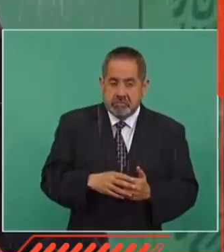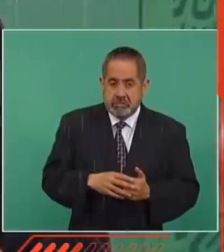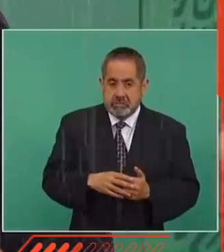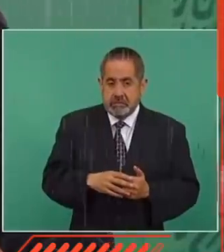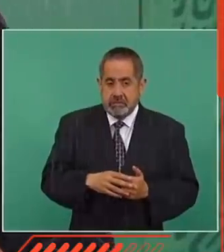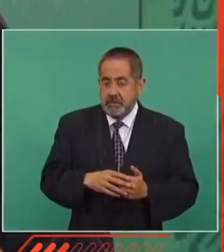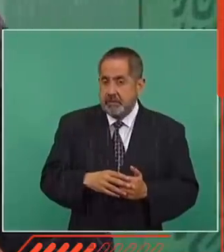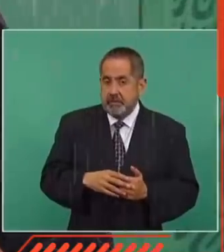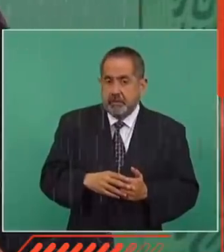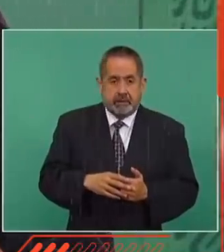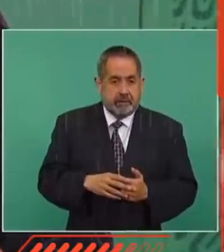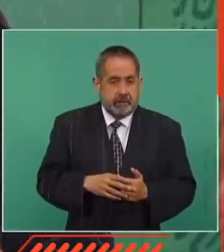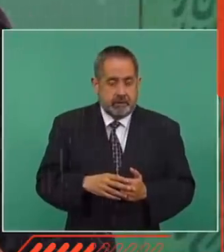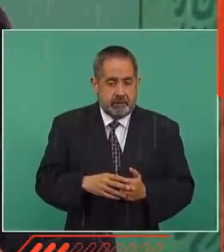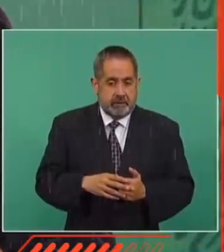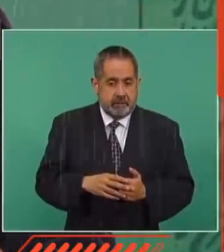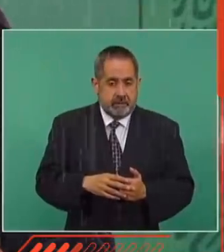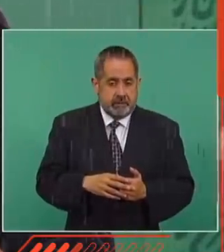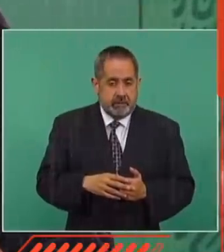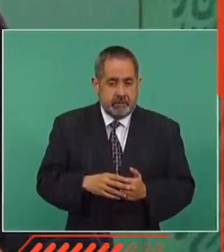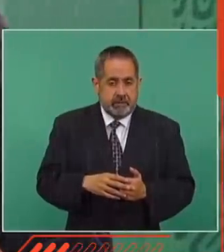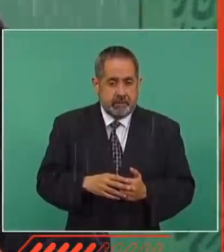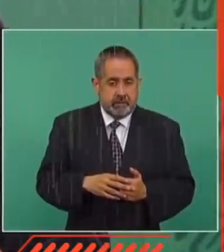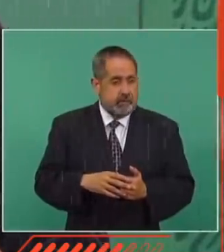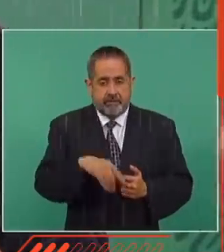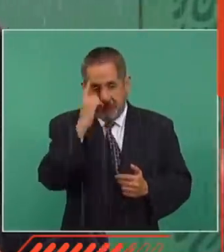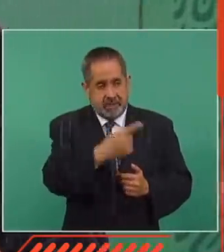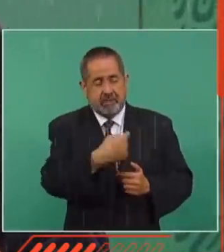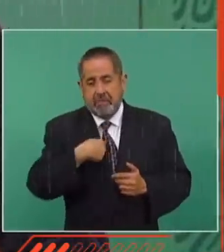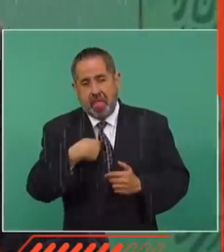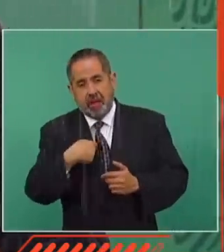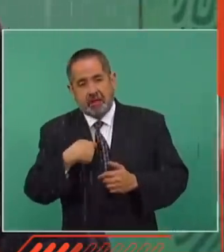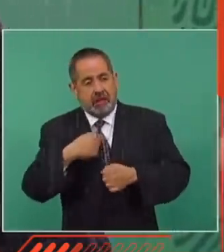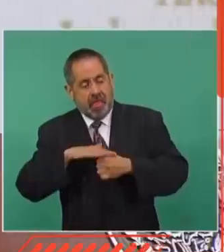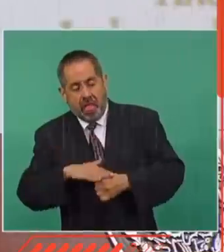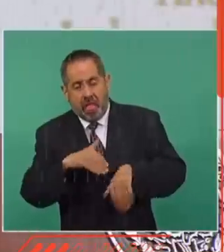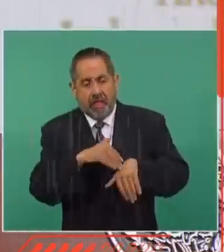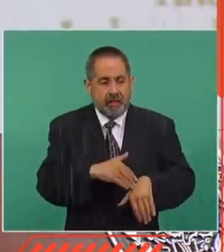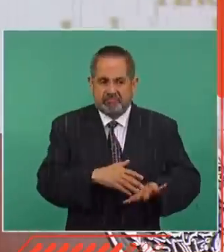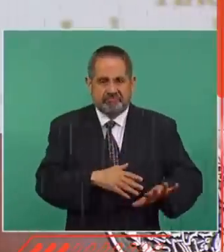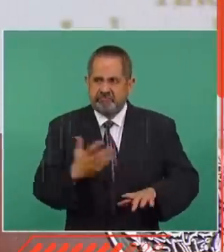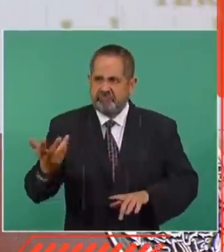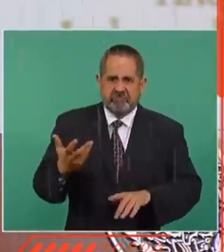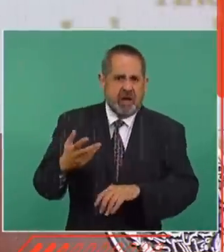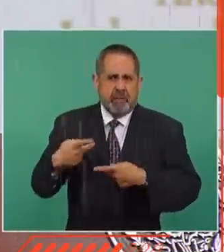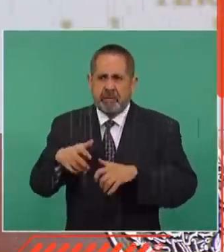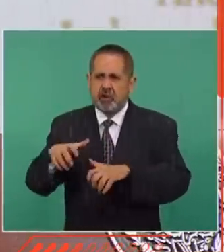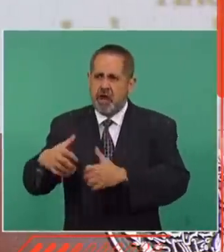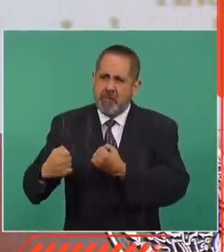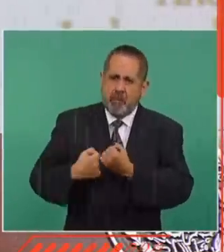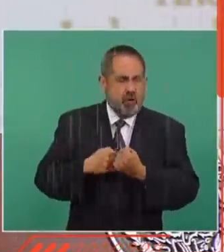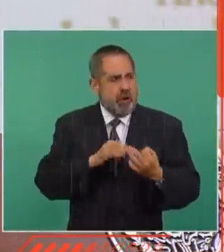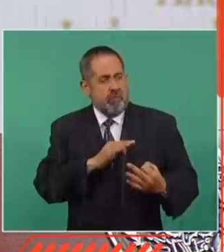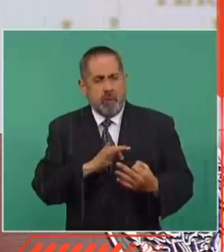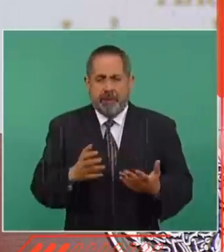sometido, por nos tendrían bocabajeados,